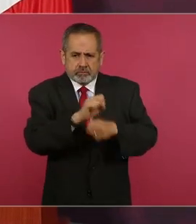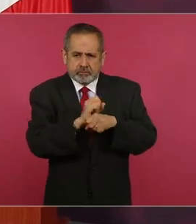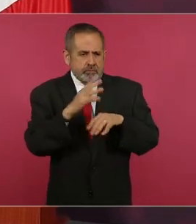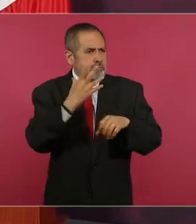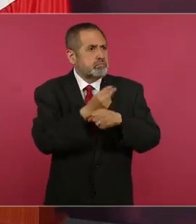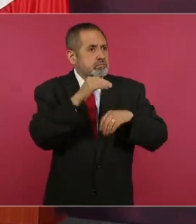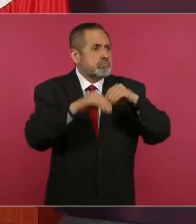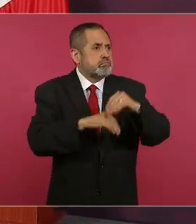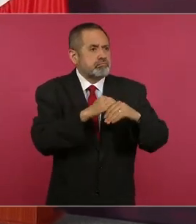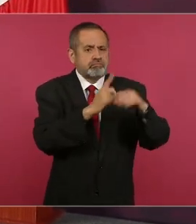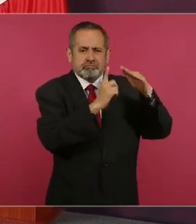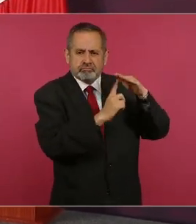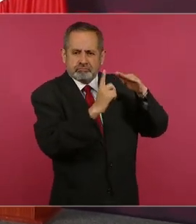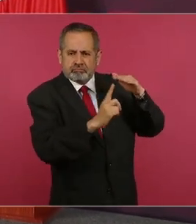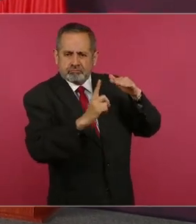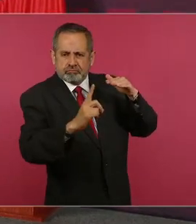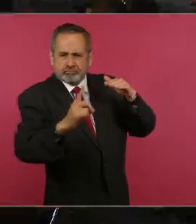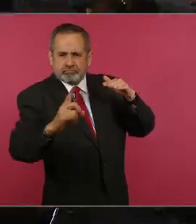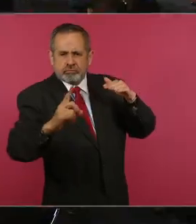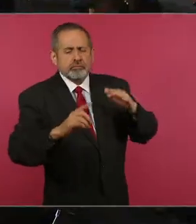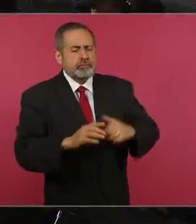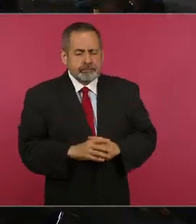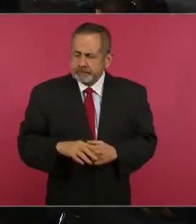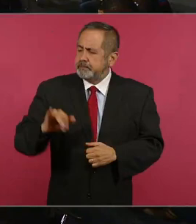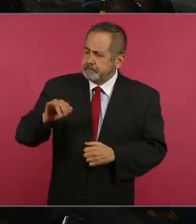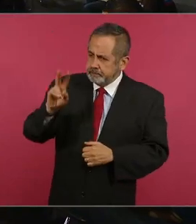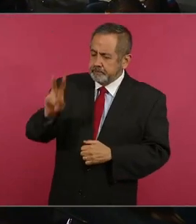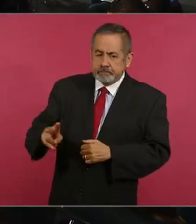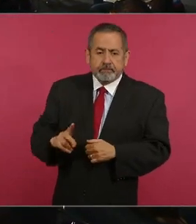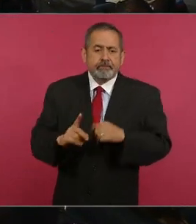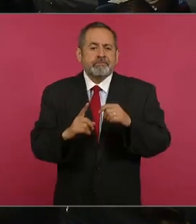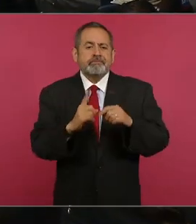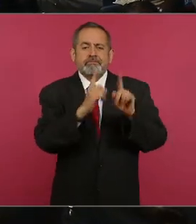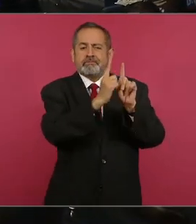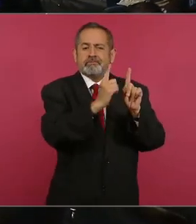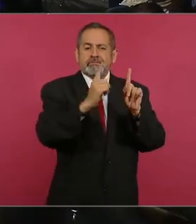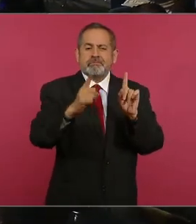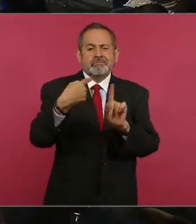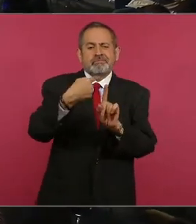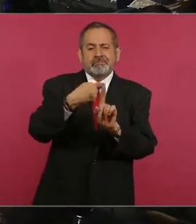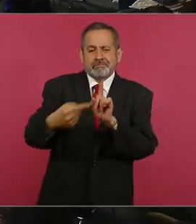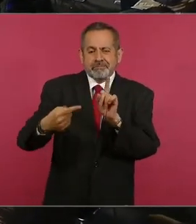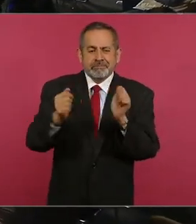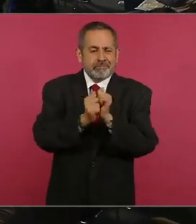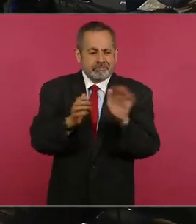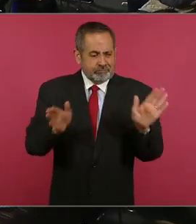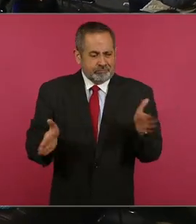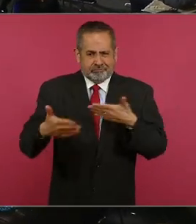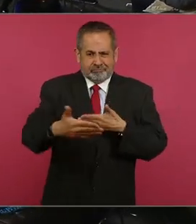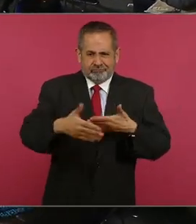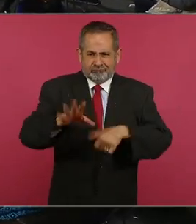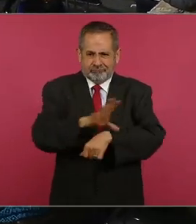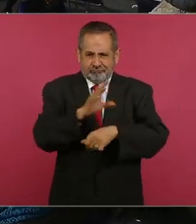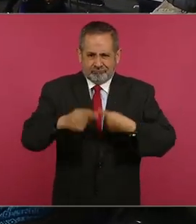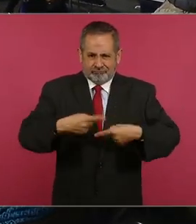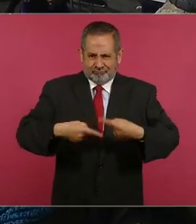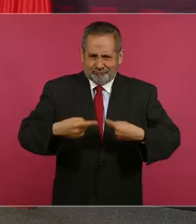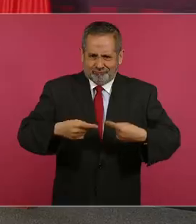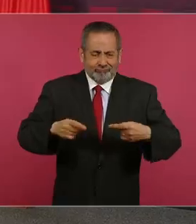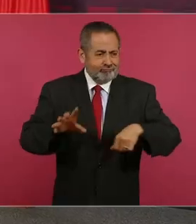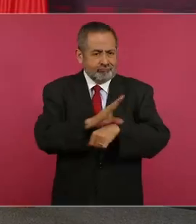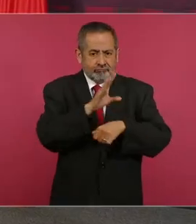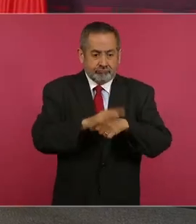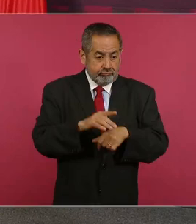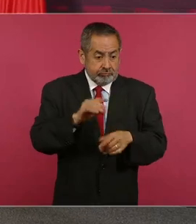Correcto, señor presidente. Estamos privilegiando los postes de media tensión donde van los transformadores. Levantando el transformador ya podemos